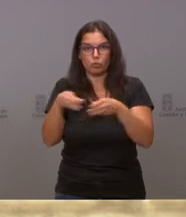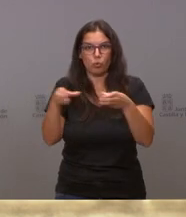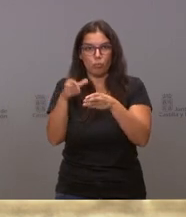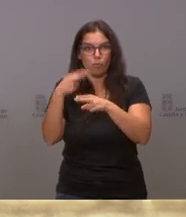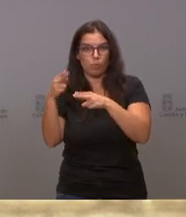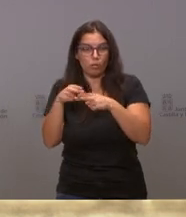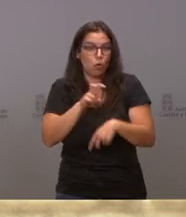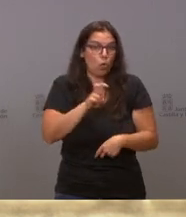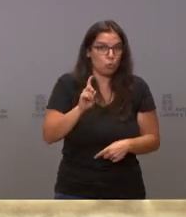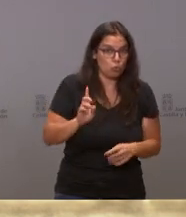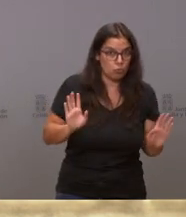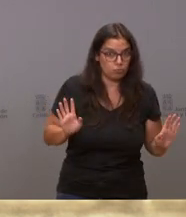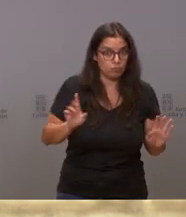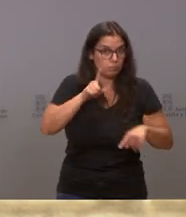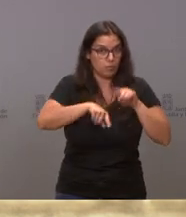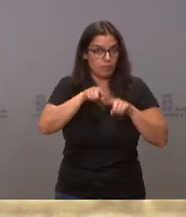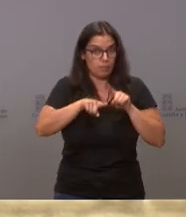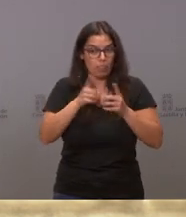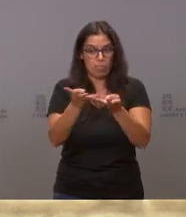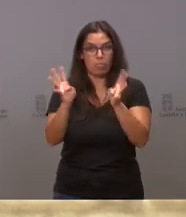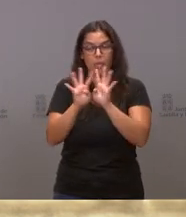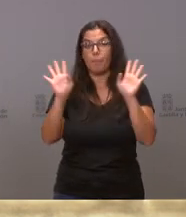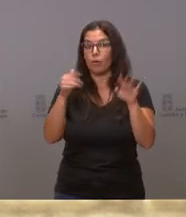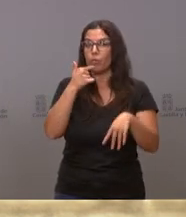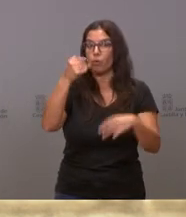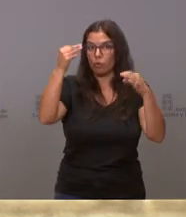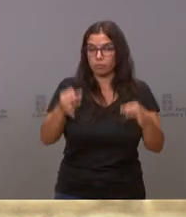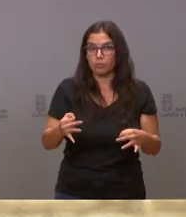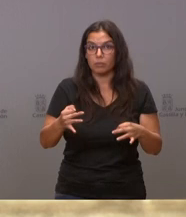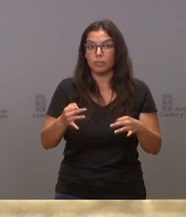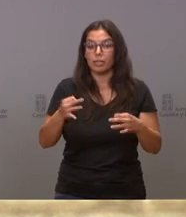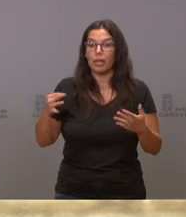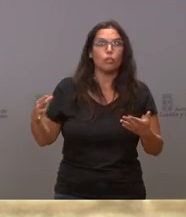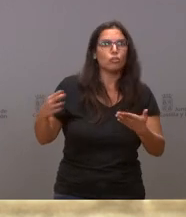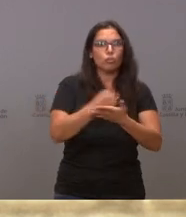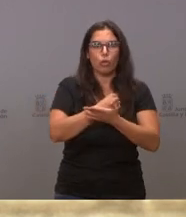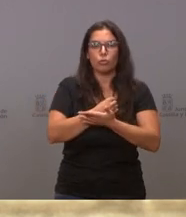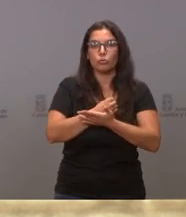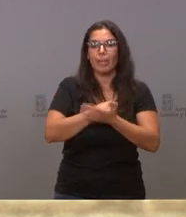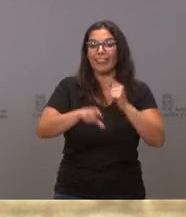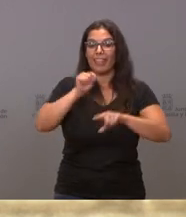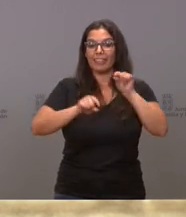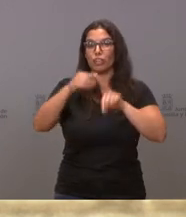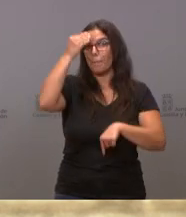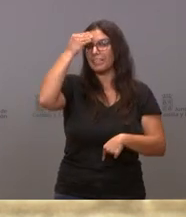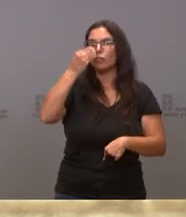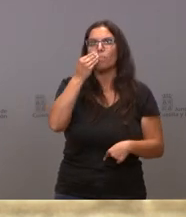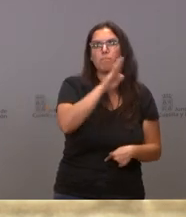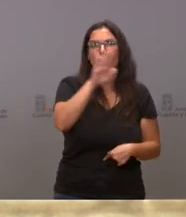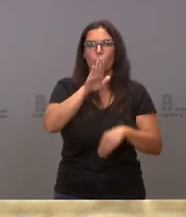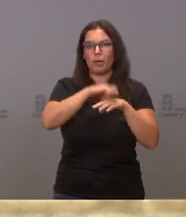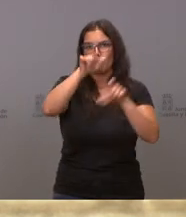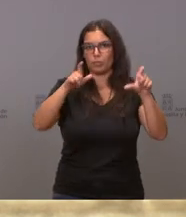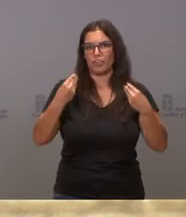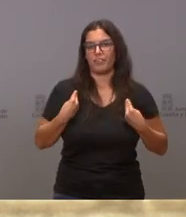y otros no. Pero lo que sí puedo trasladar es que aquí estamos tomando decisiones pensando en lo mejor para las personas de